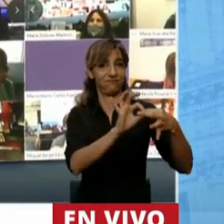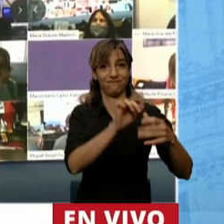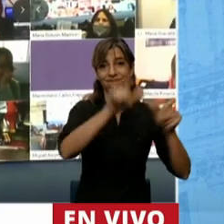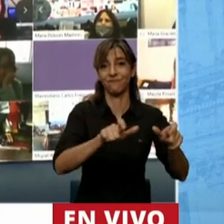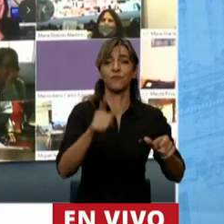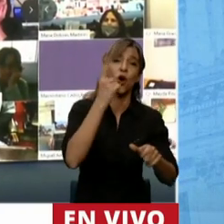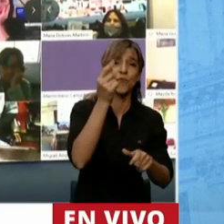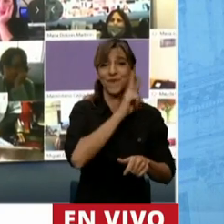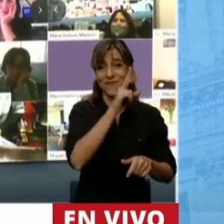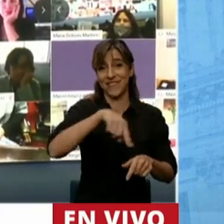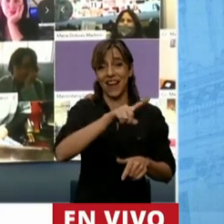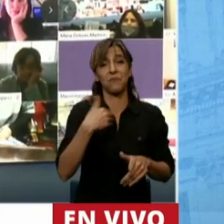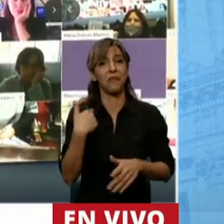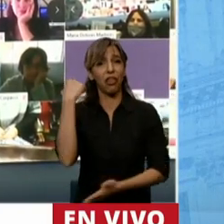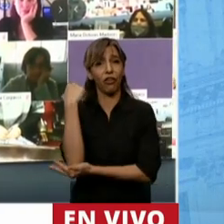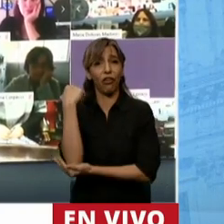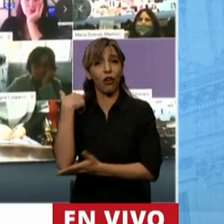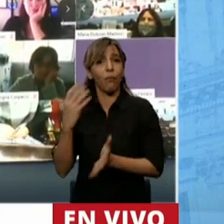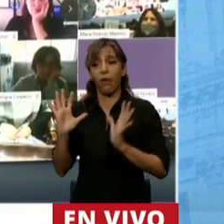cuando solo se sirve a sí misma